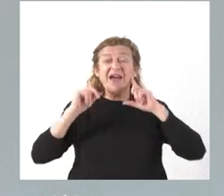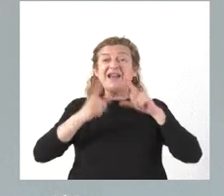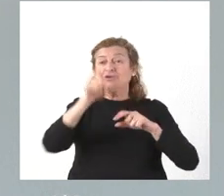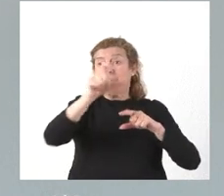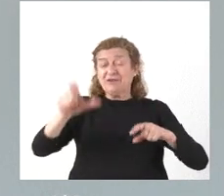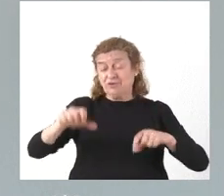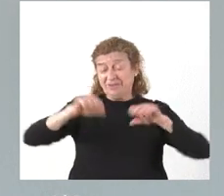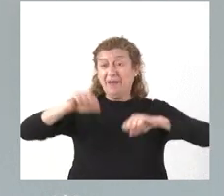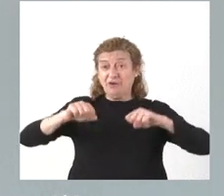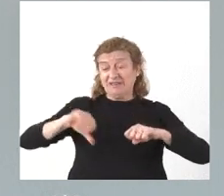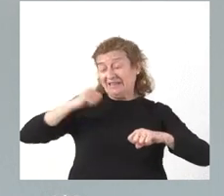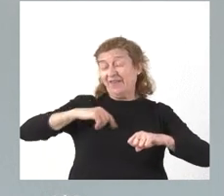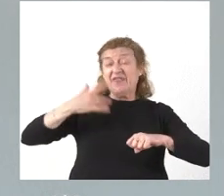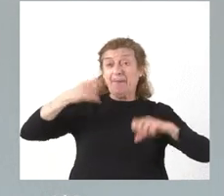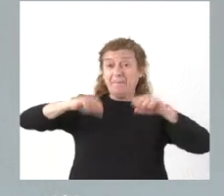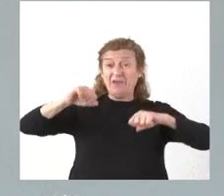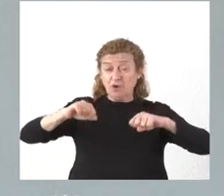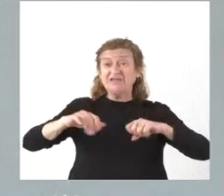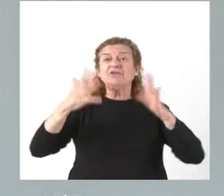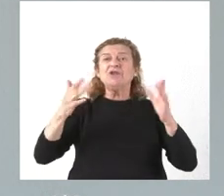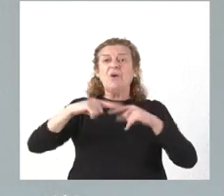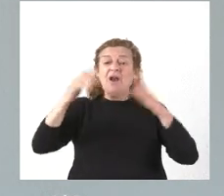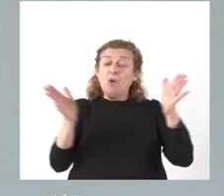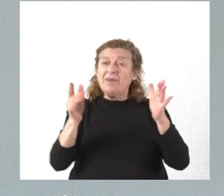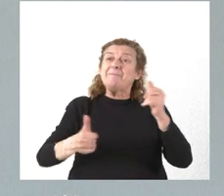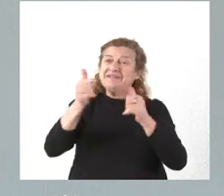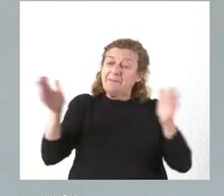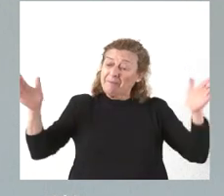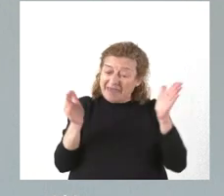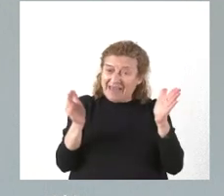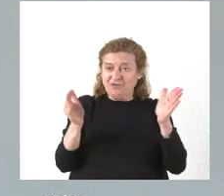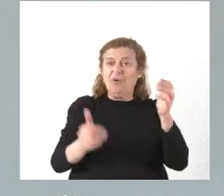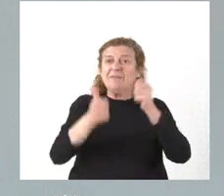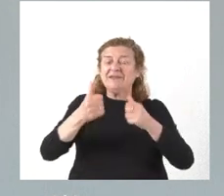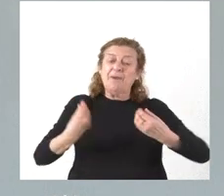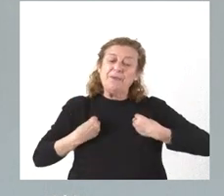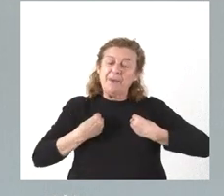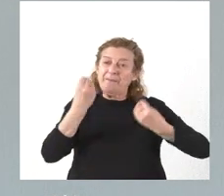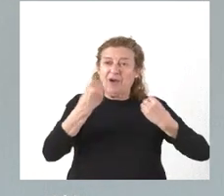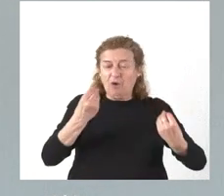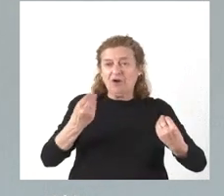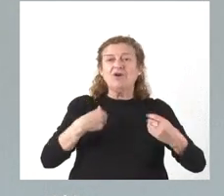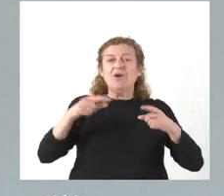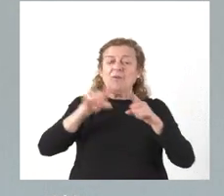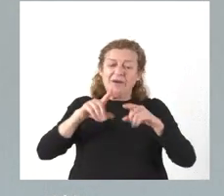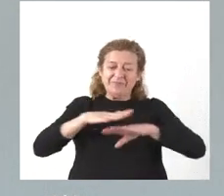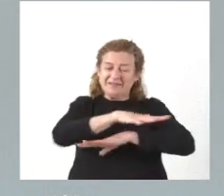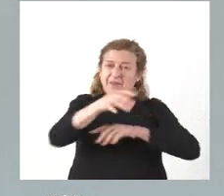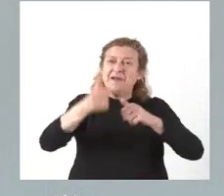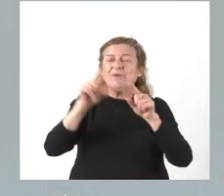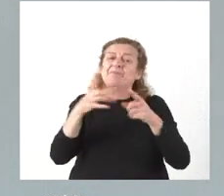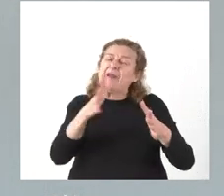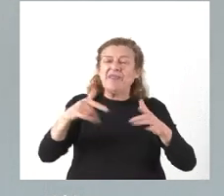mayores en las residencias de mayores y, por tanto, unidades más pequeñas, más habitables, con un ámbito y un espíritu más familiar